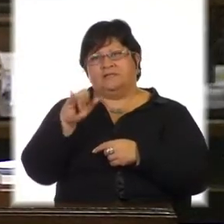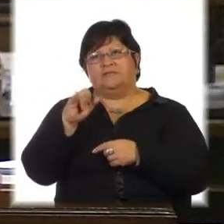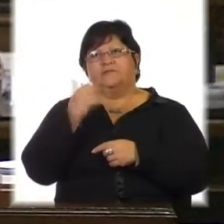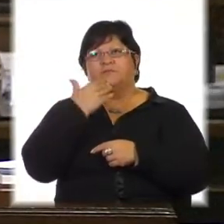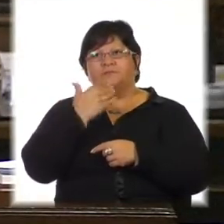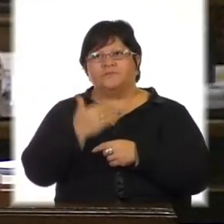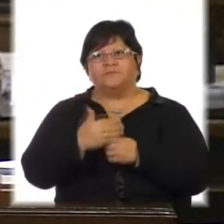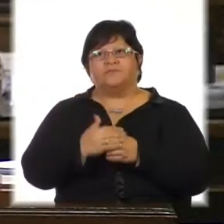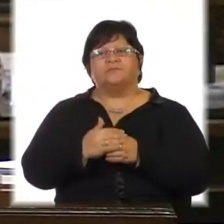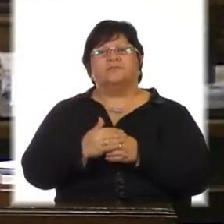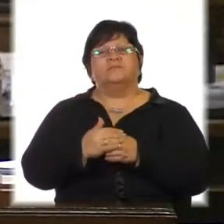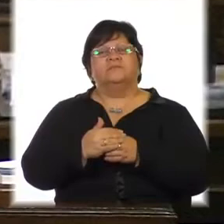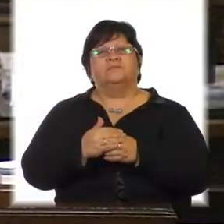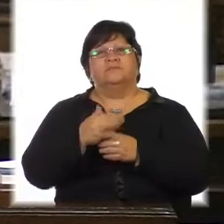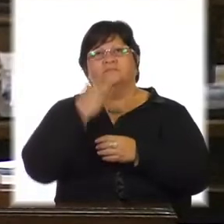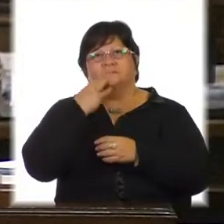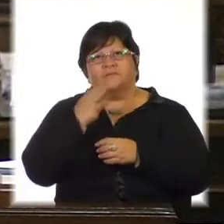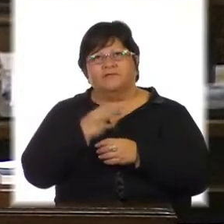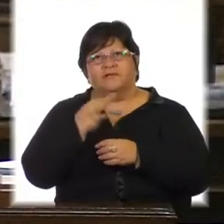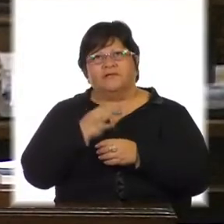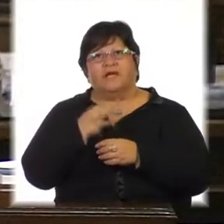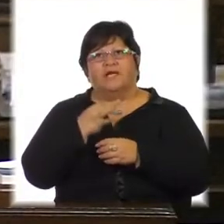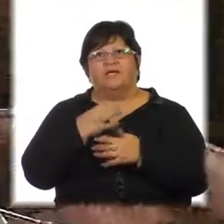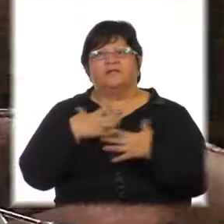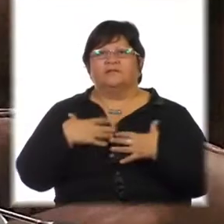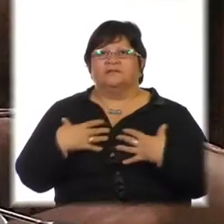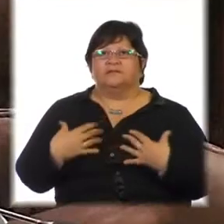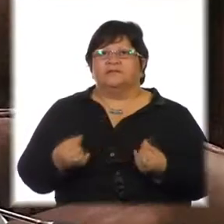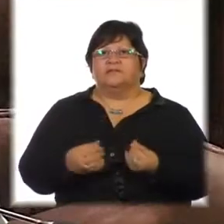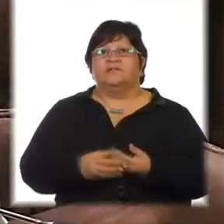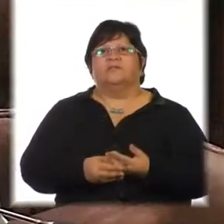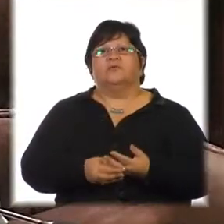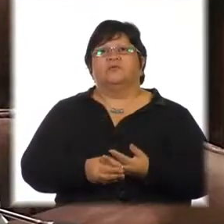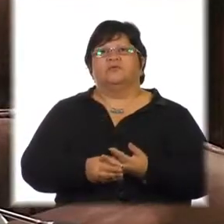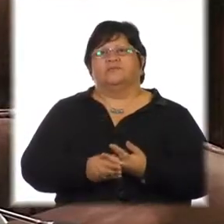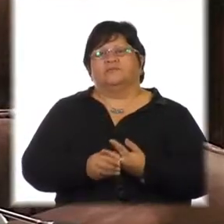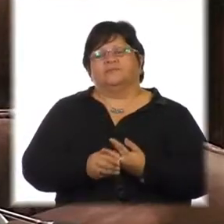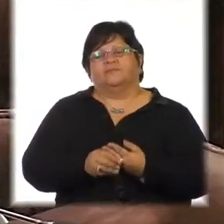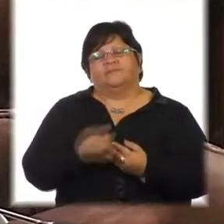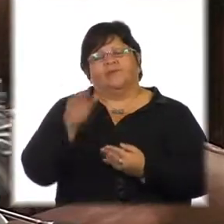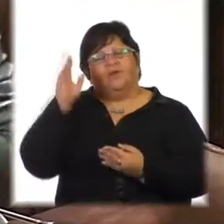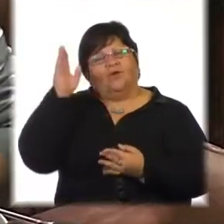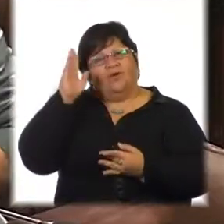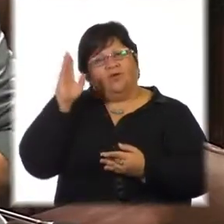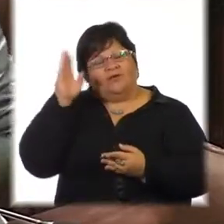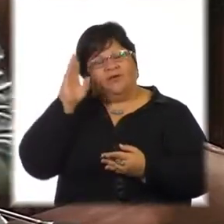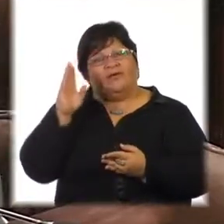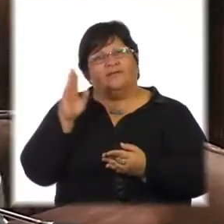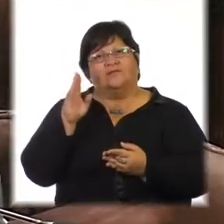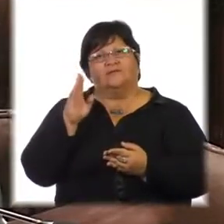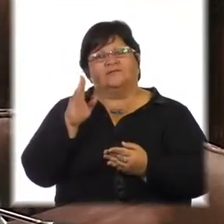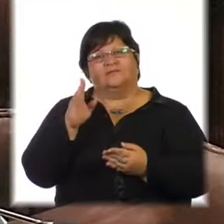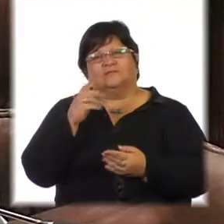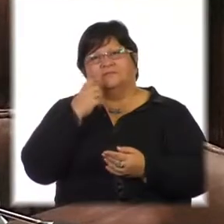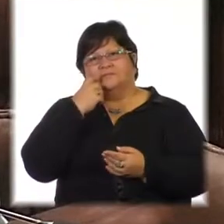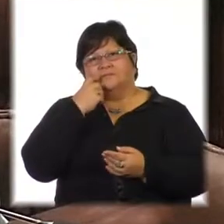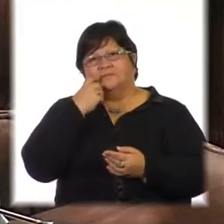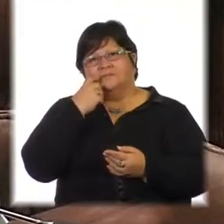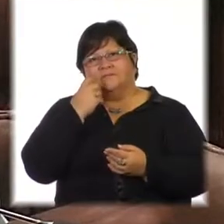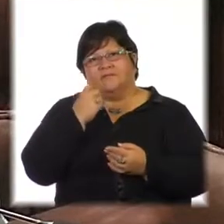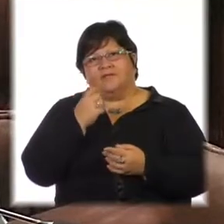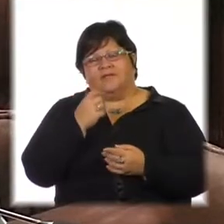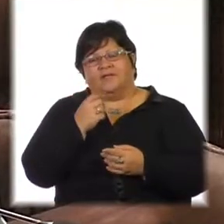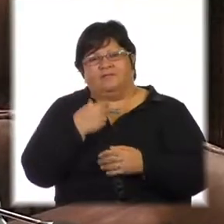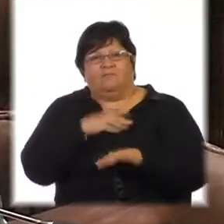En realidad nos sentimos de alguna manera honrados de poder vivir este momento